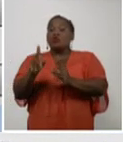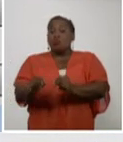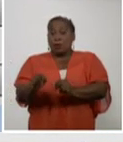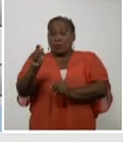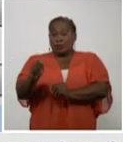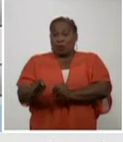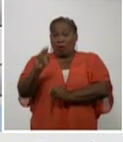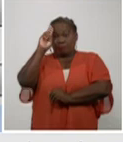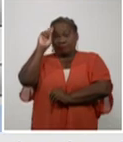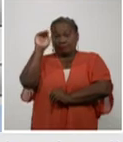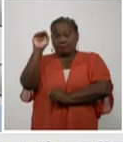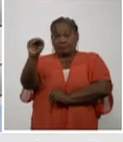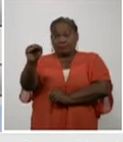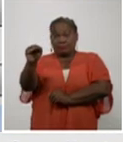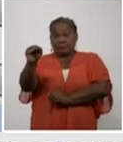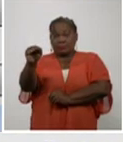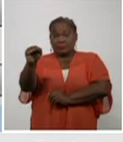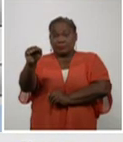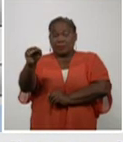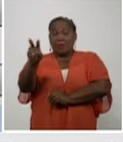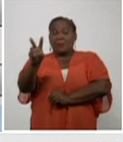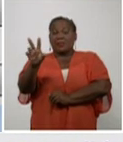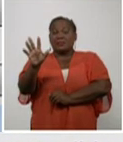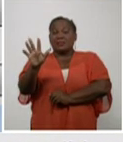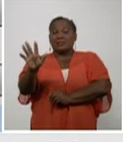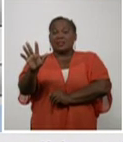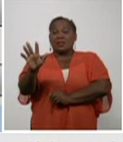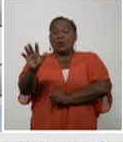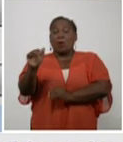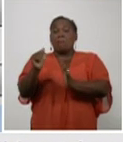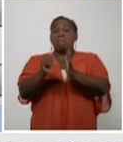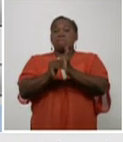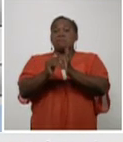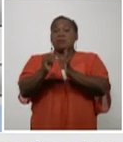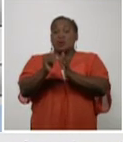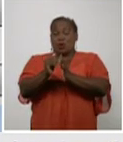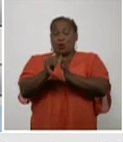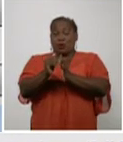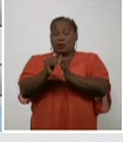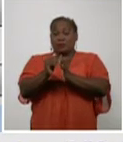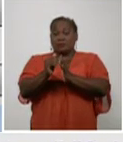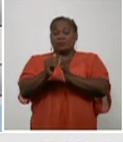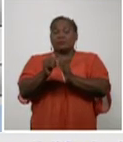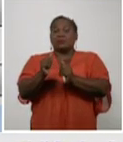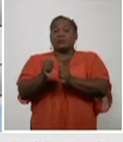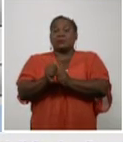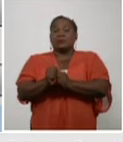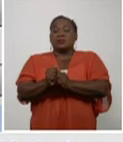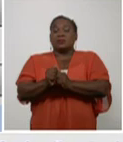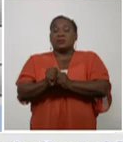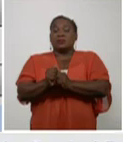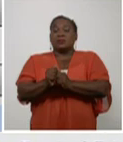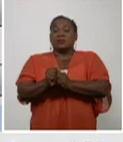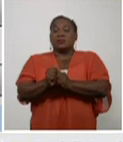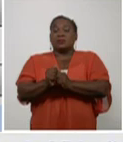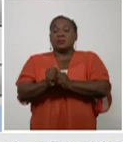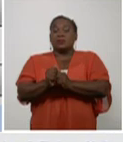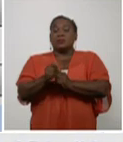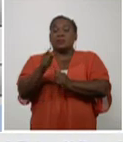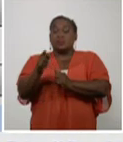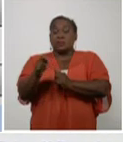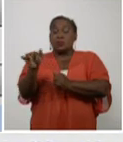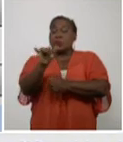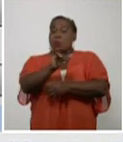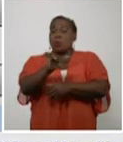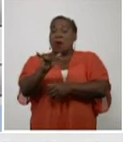elevado, 25.323.371. Y sí también una